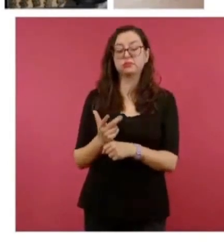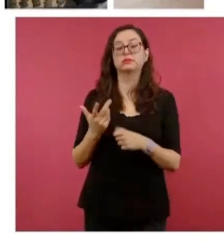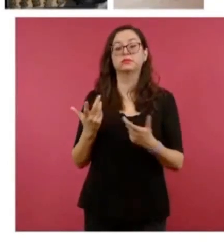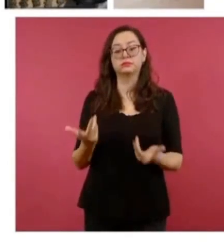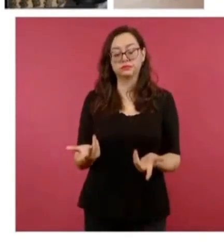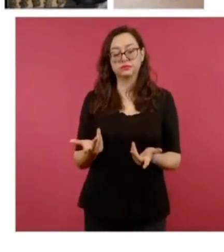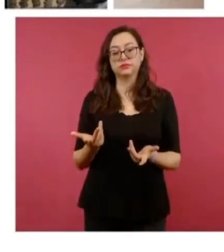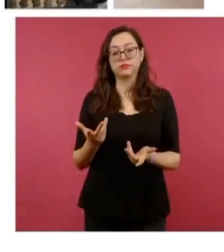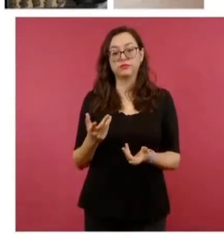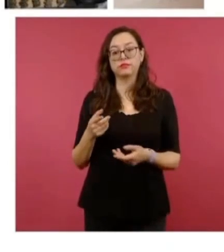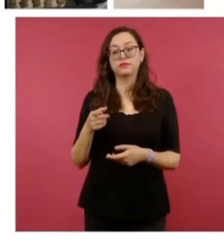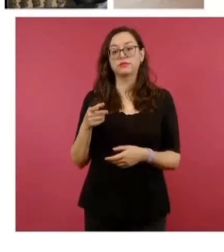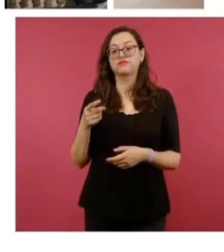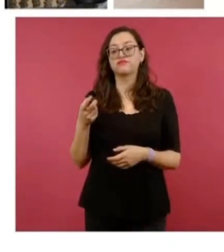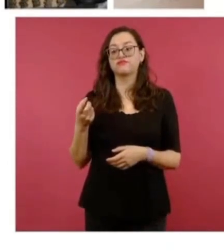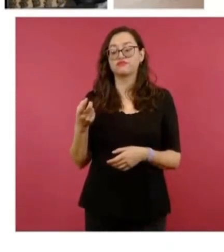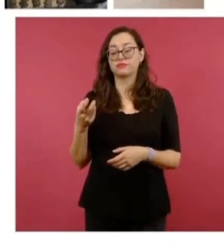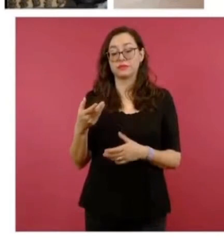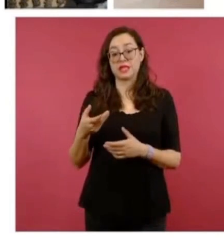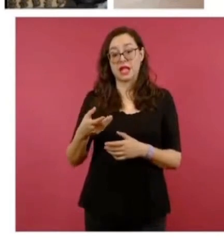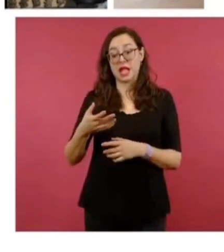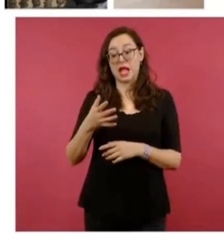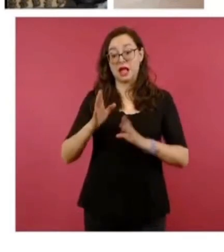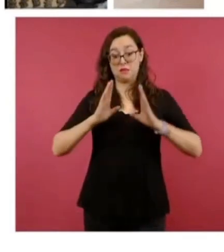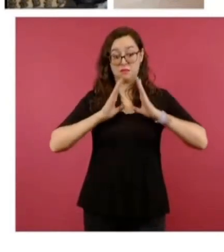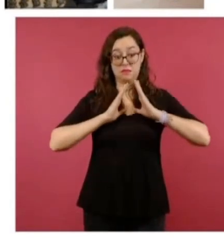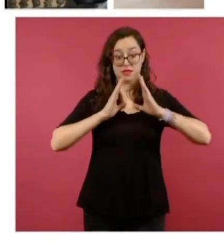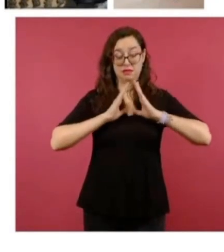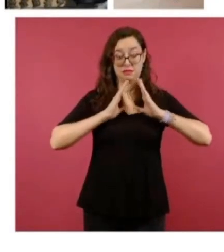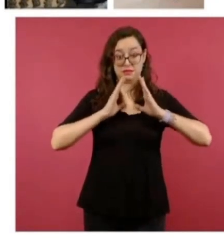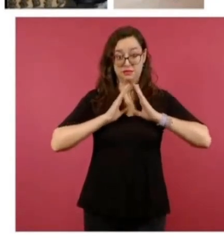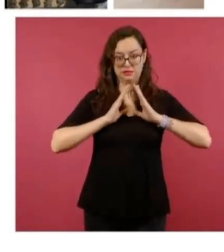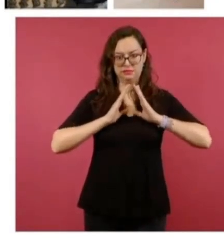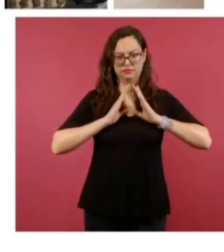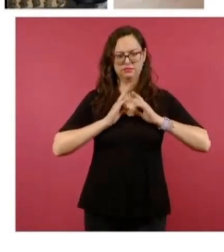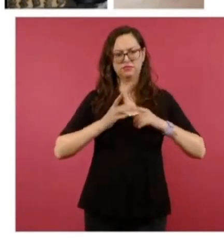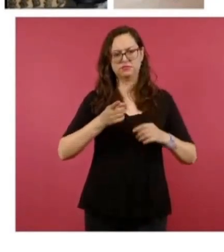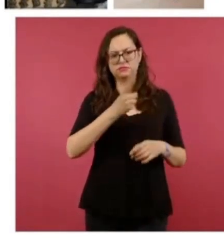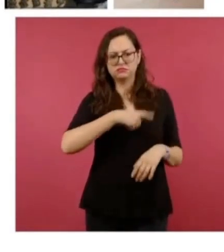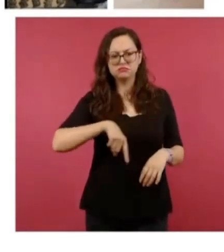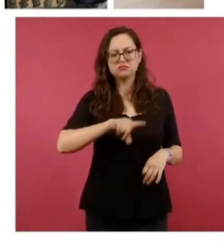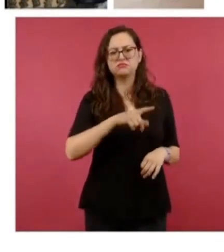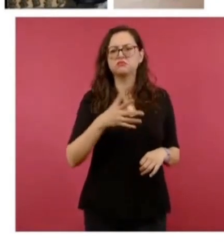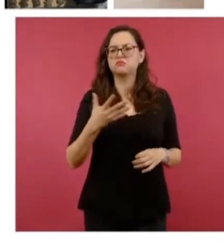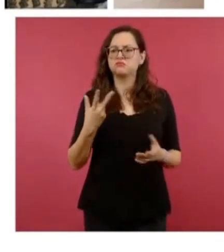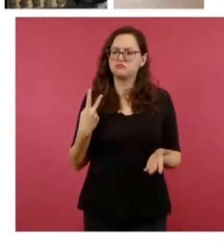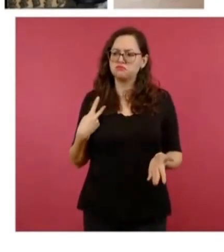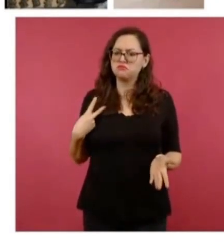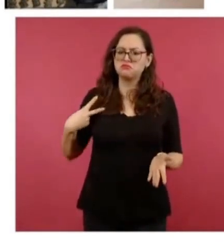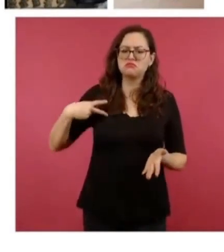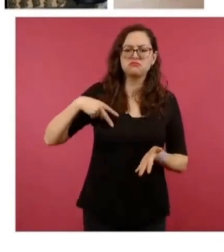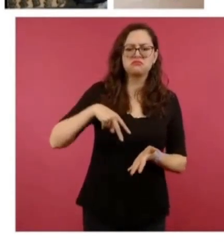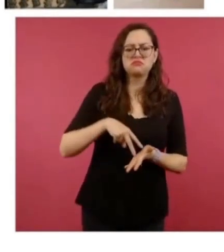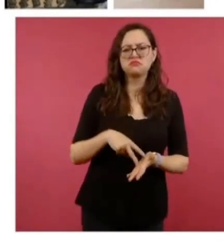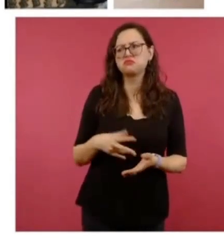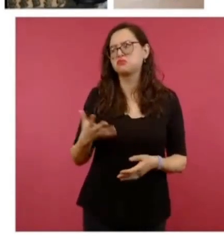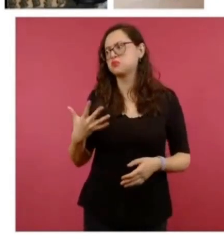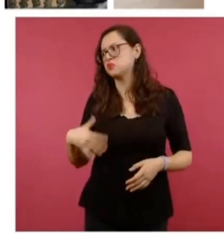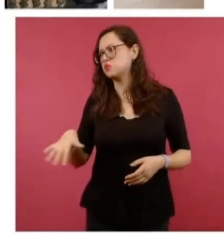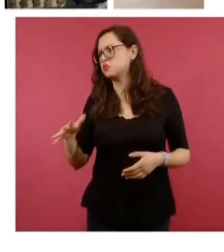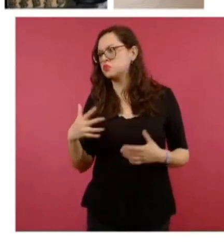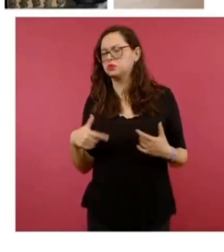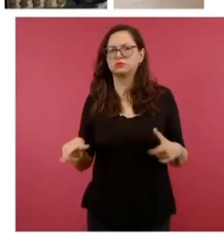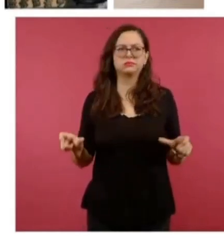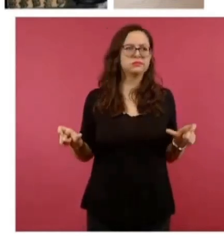Día de los Hechos, integrantes del Ejército Mexicano al realizar un operativo de presencia, de seguridad y de prevención